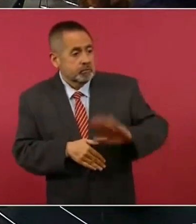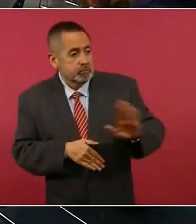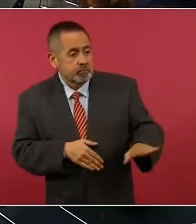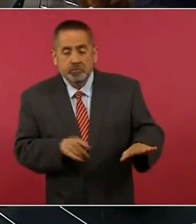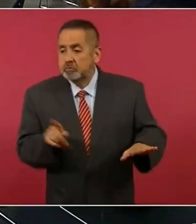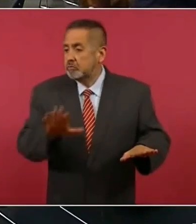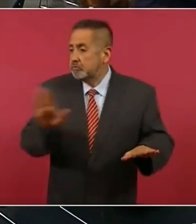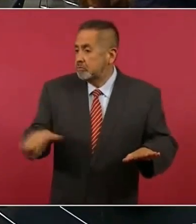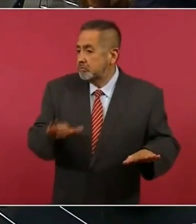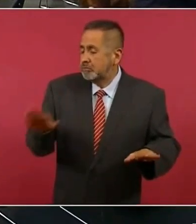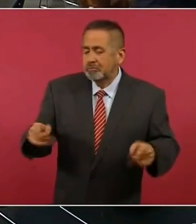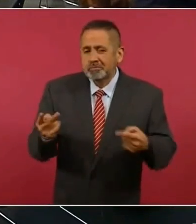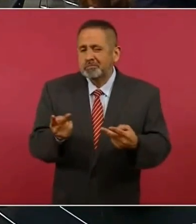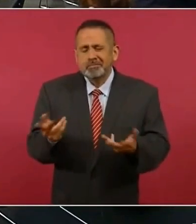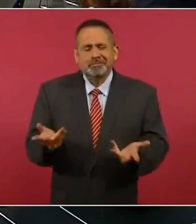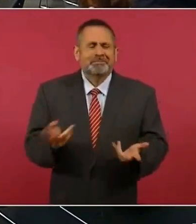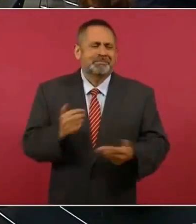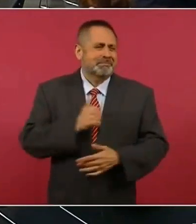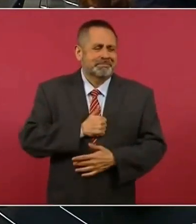a la delincuencia, o sea,